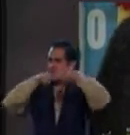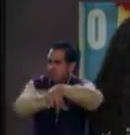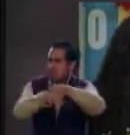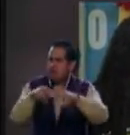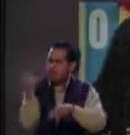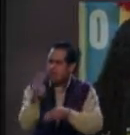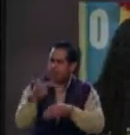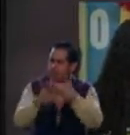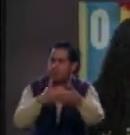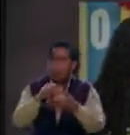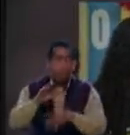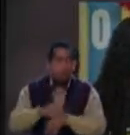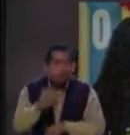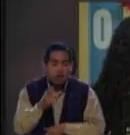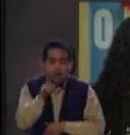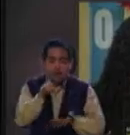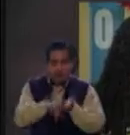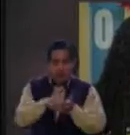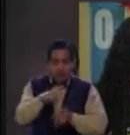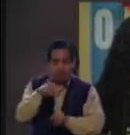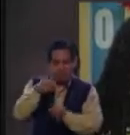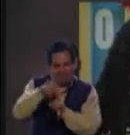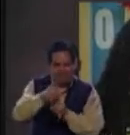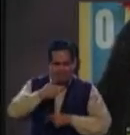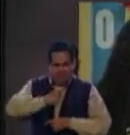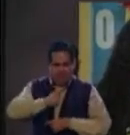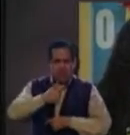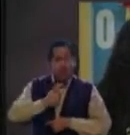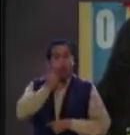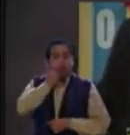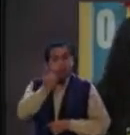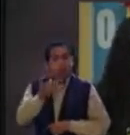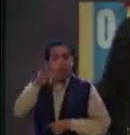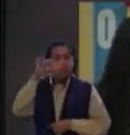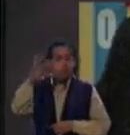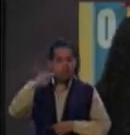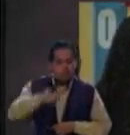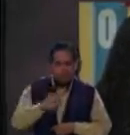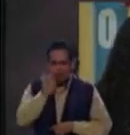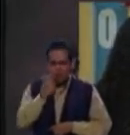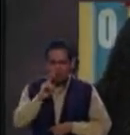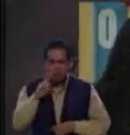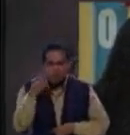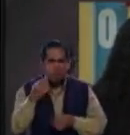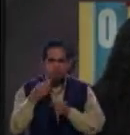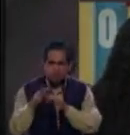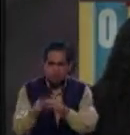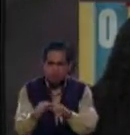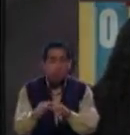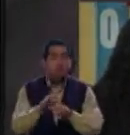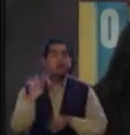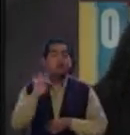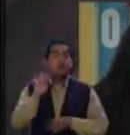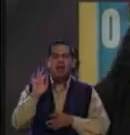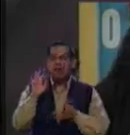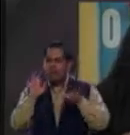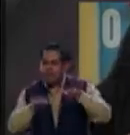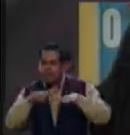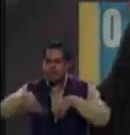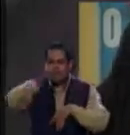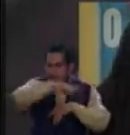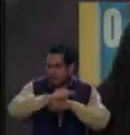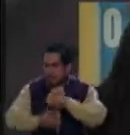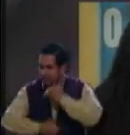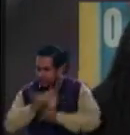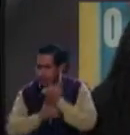porque eres tú, tú yo, te dice, ¿sabes qué? Yo quiero ser y le entramos y seas una